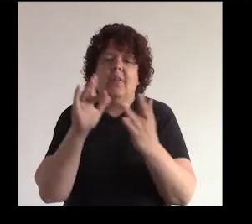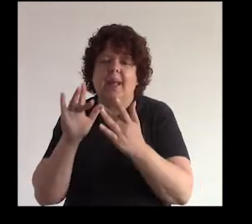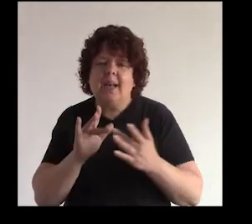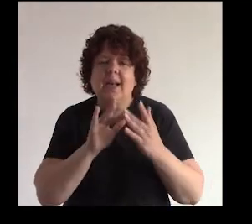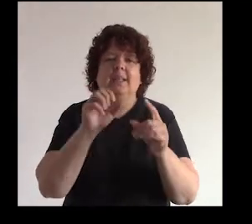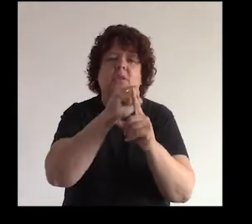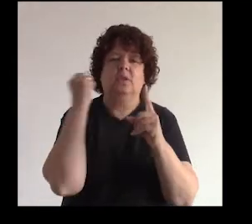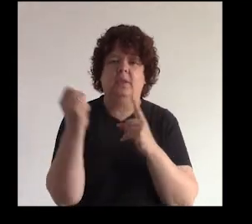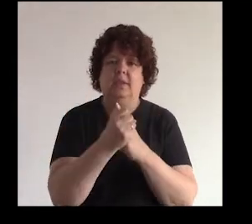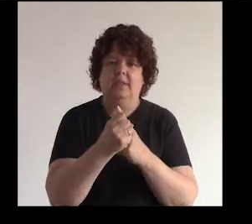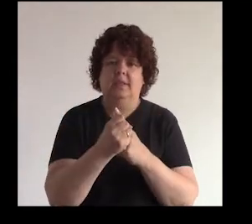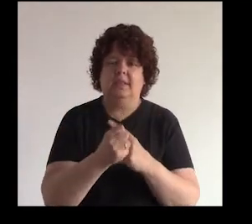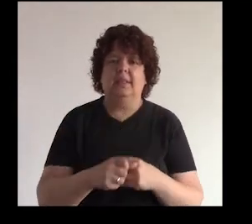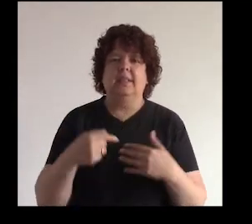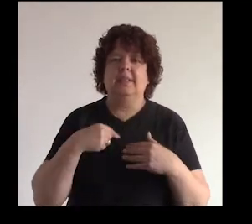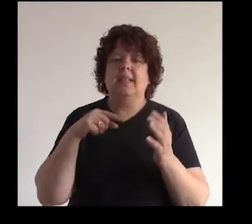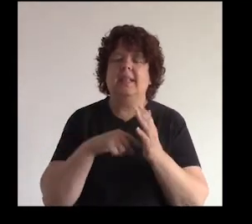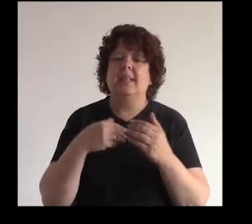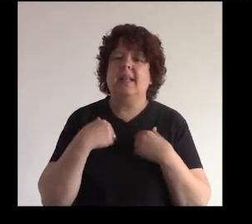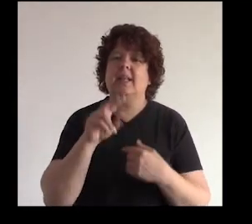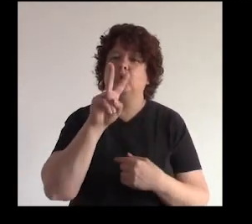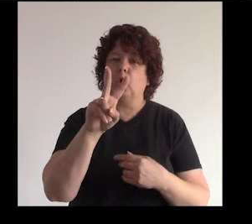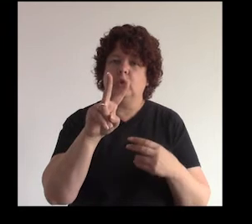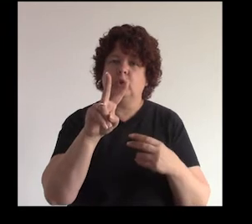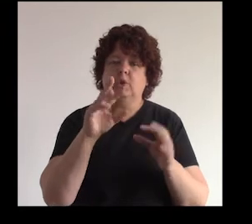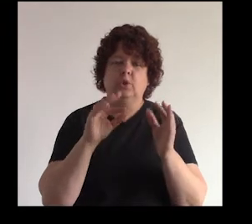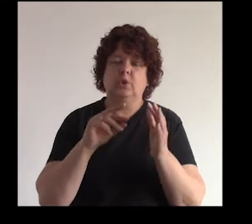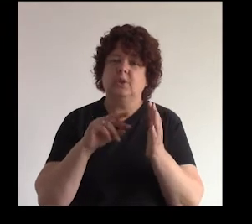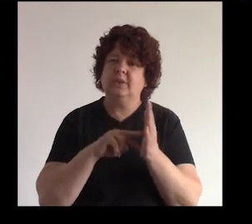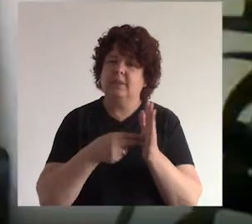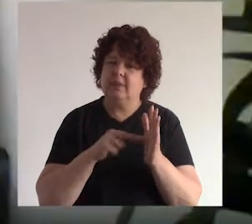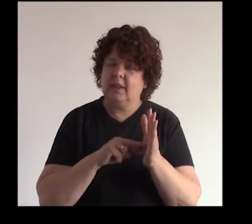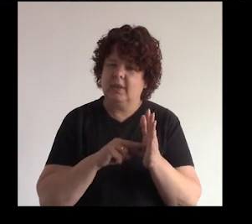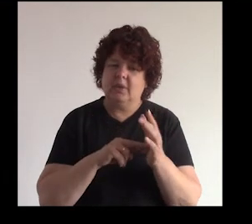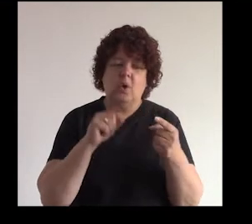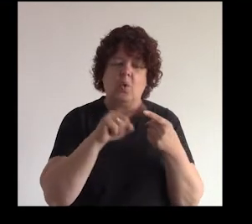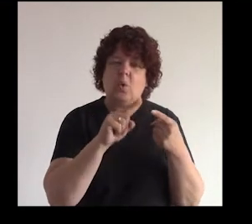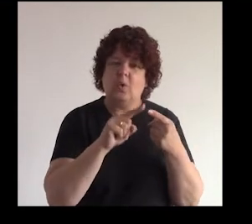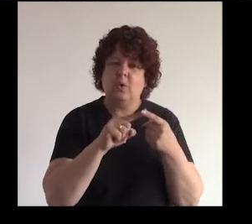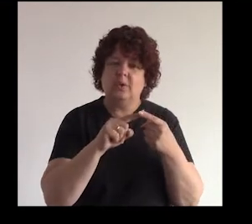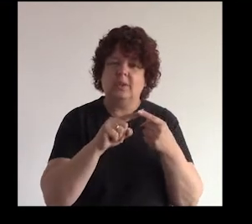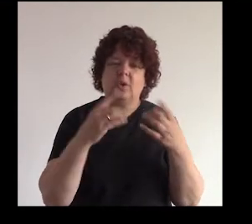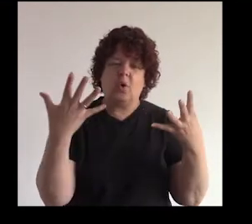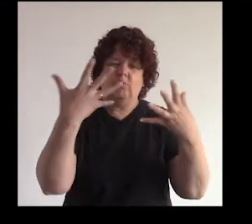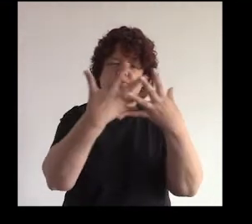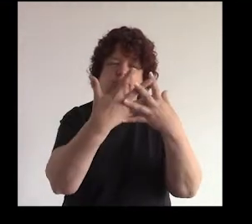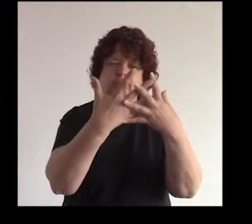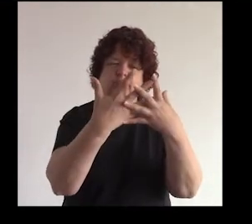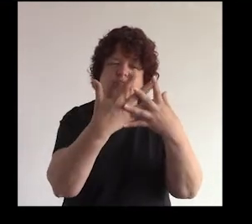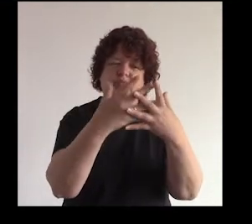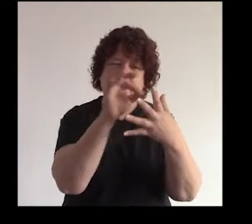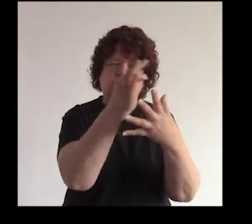primero, la red tiene dos significados lo que ya les comenté, ¿no? las redes que sirven para, que son cuerdas, ¿no?